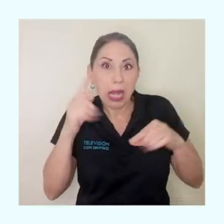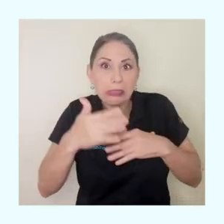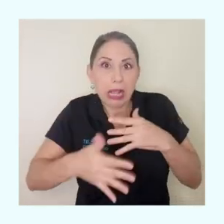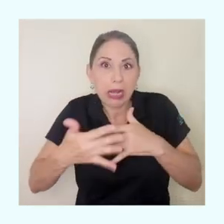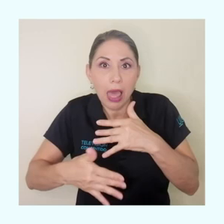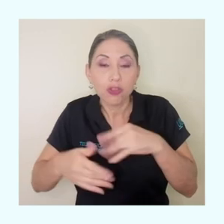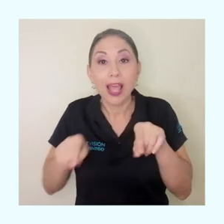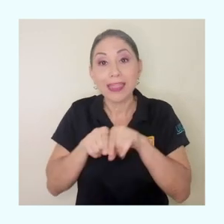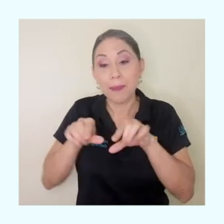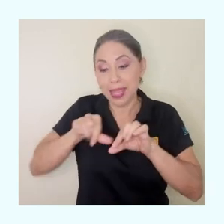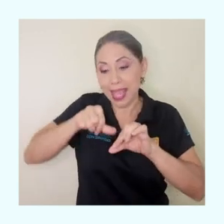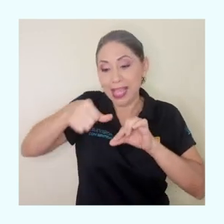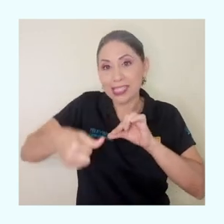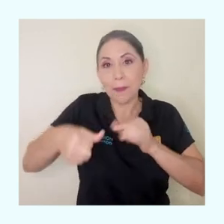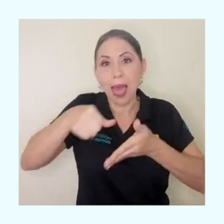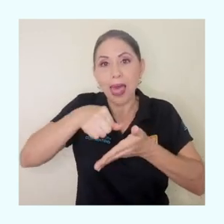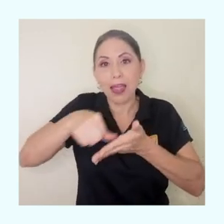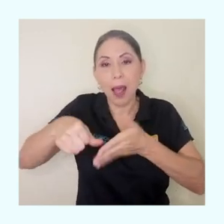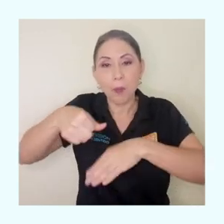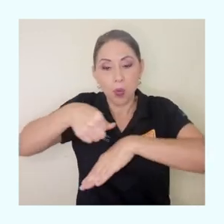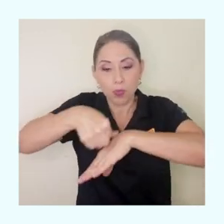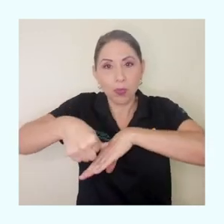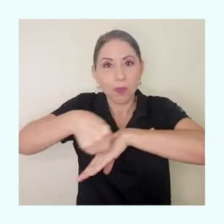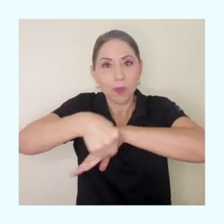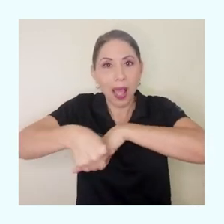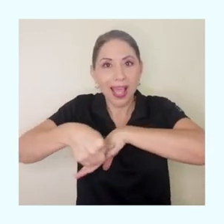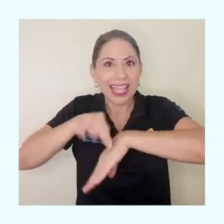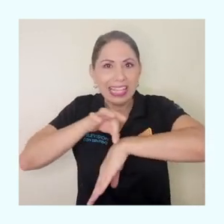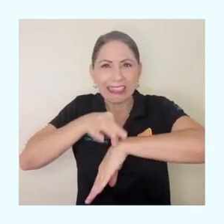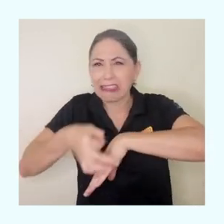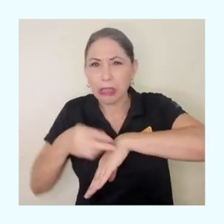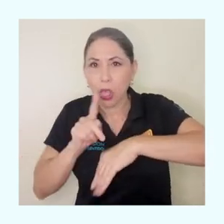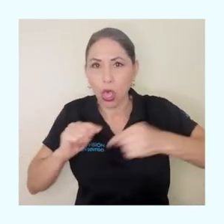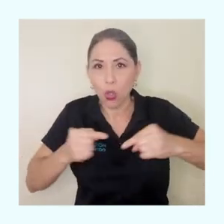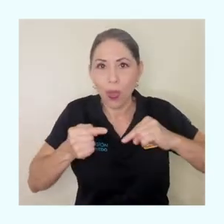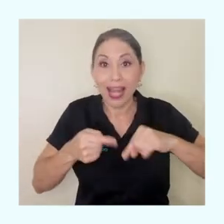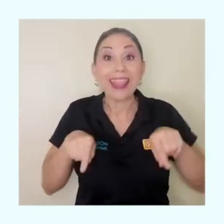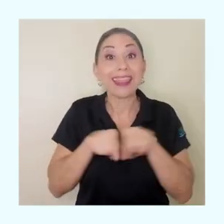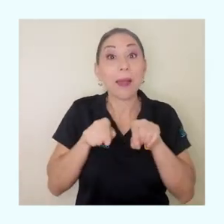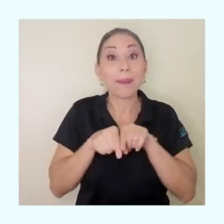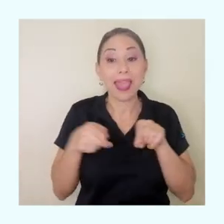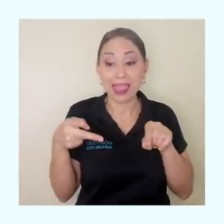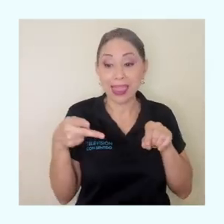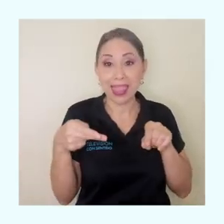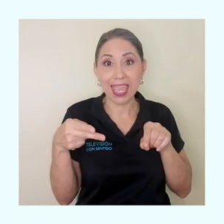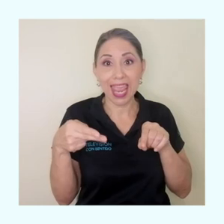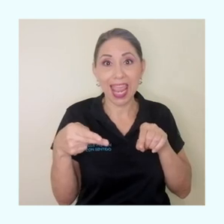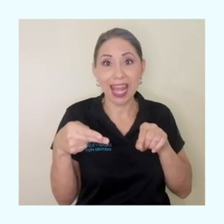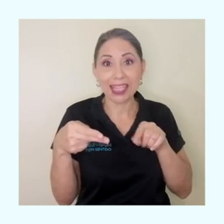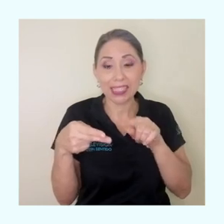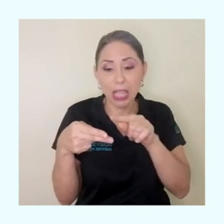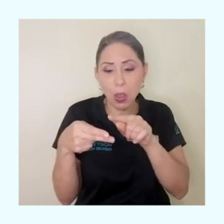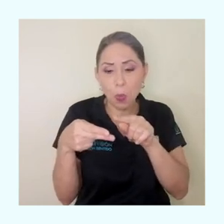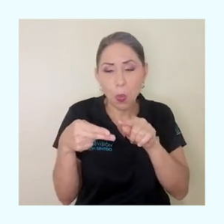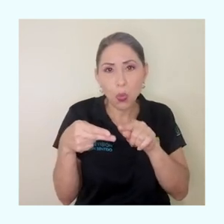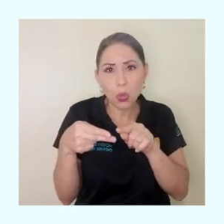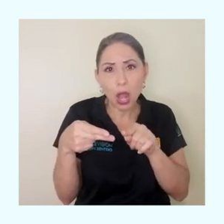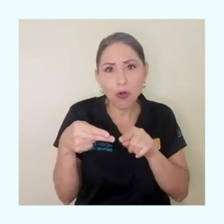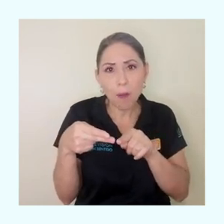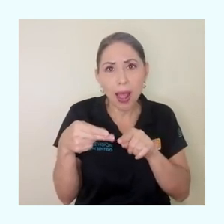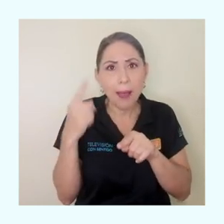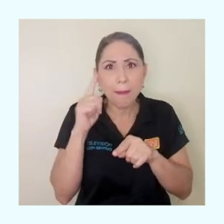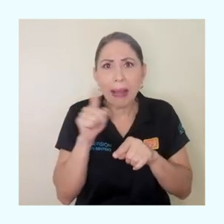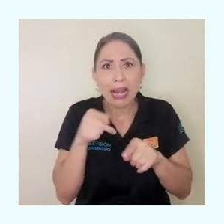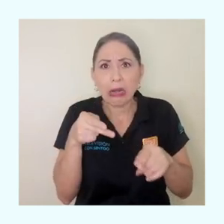3x3 para sangrados menores, esparadrapo tipo transporo ya que no lastima la piel, tijeras de punta